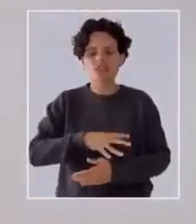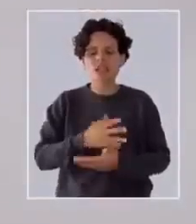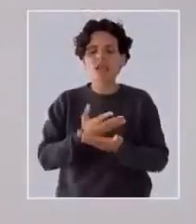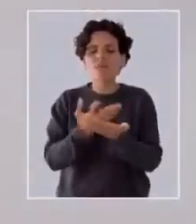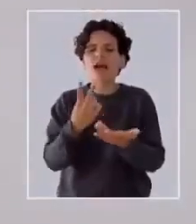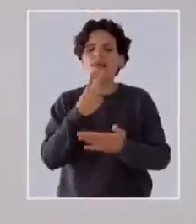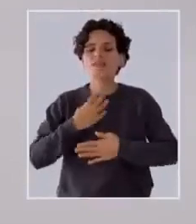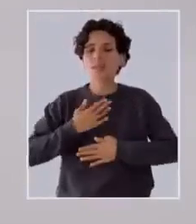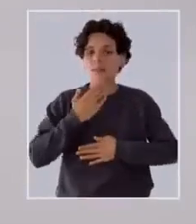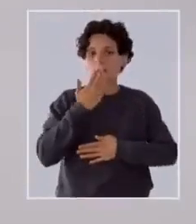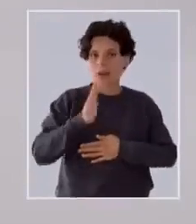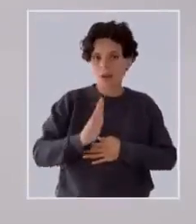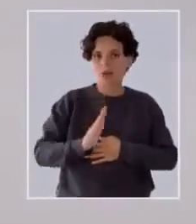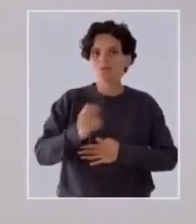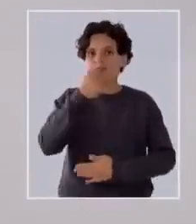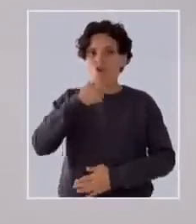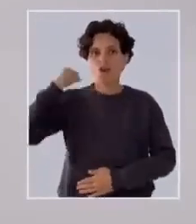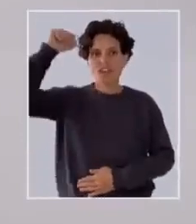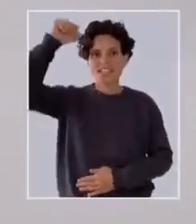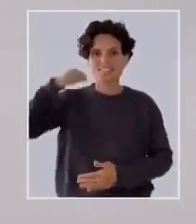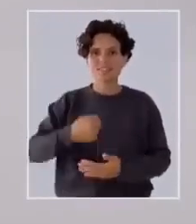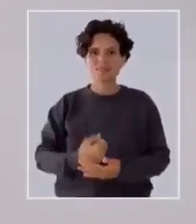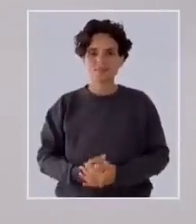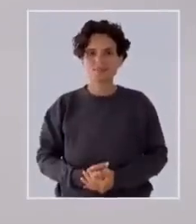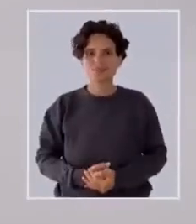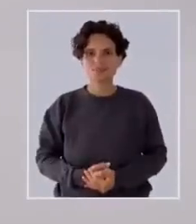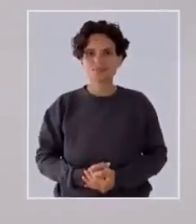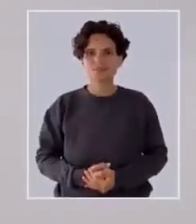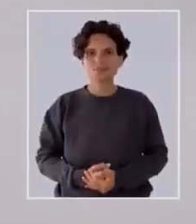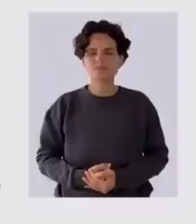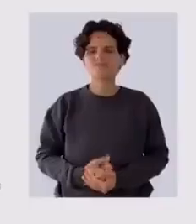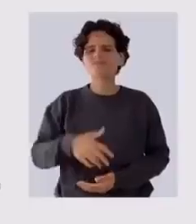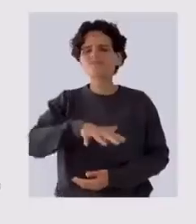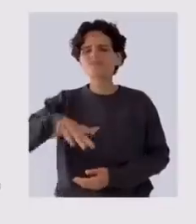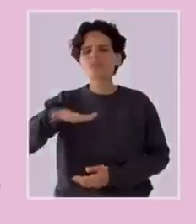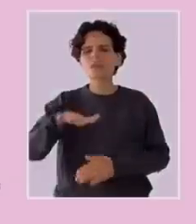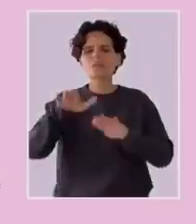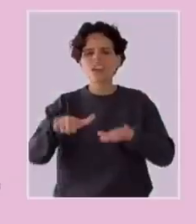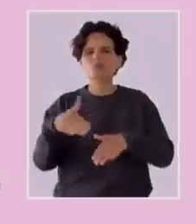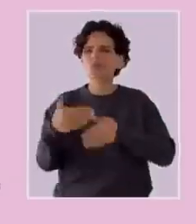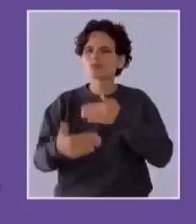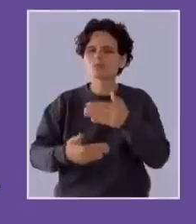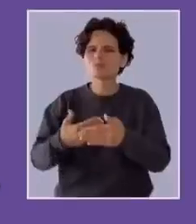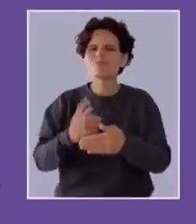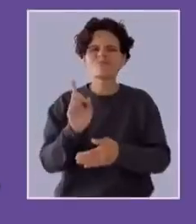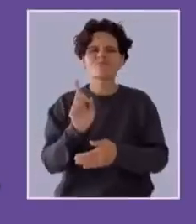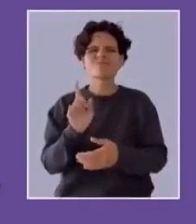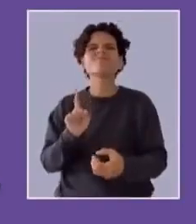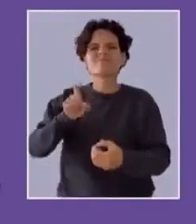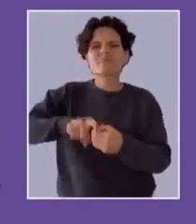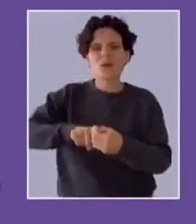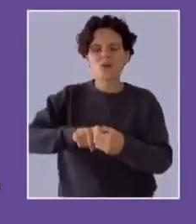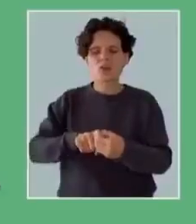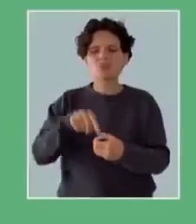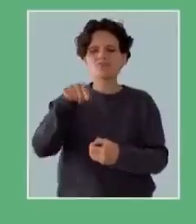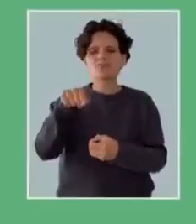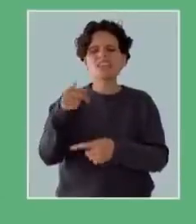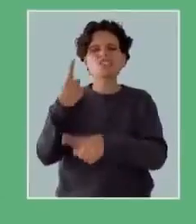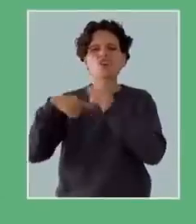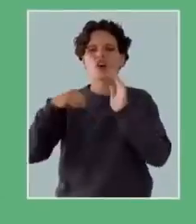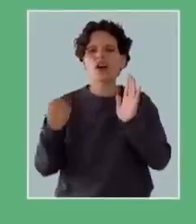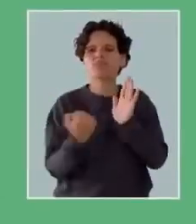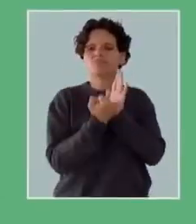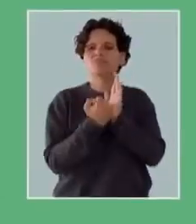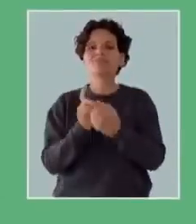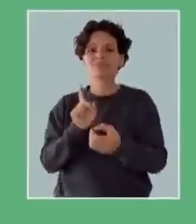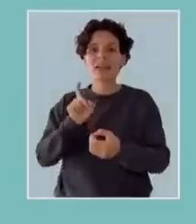Chile para vivir mejor. Gabriel Boric. Me uno porque las cosas no pueden seguir como están. Me uno